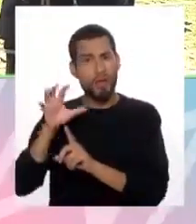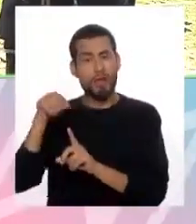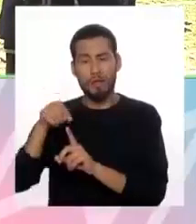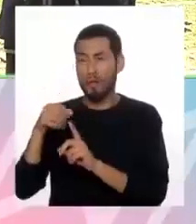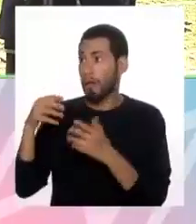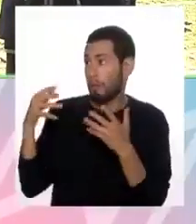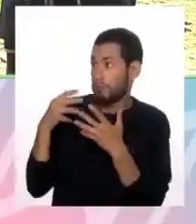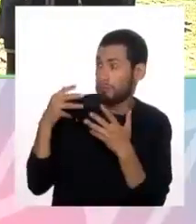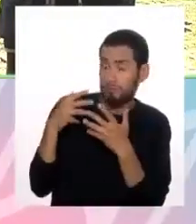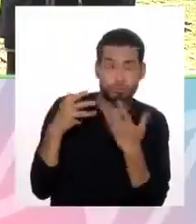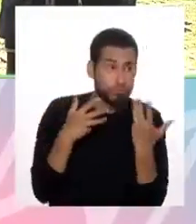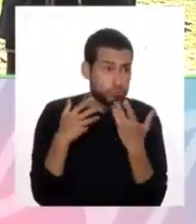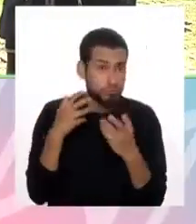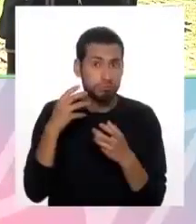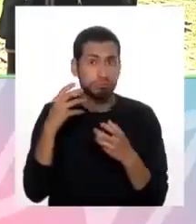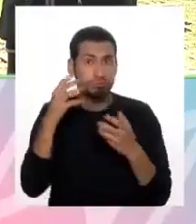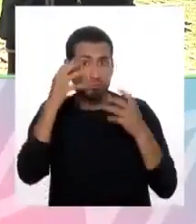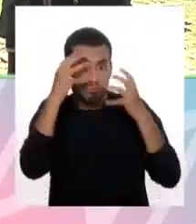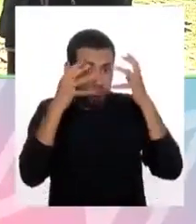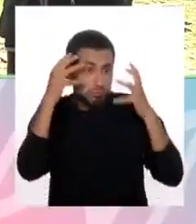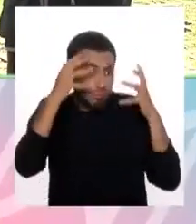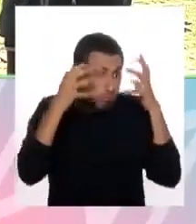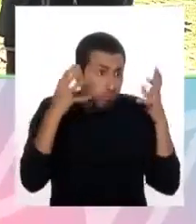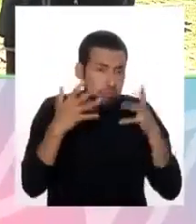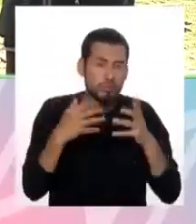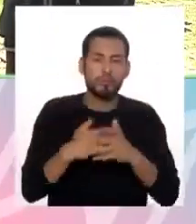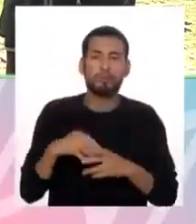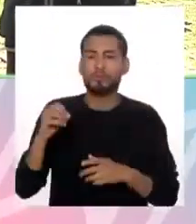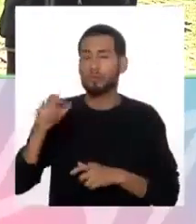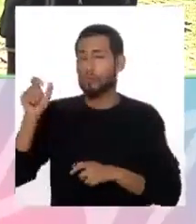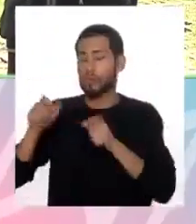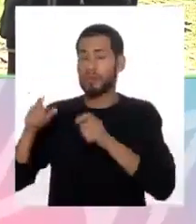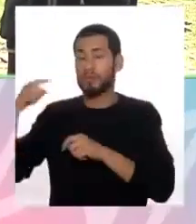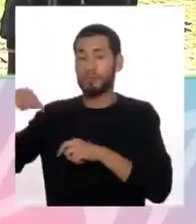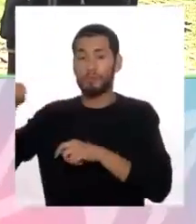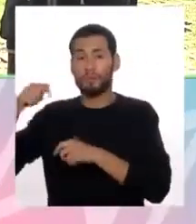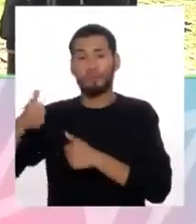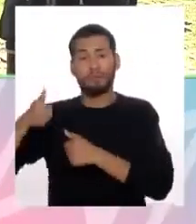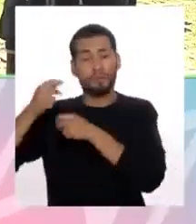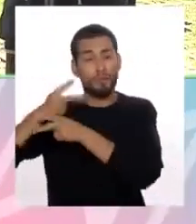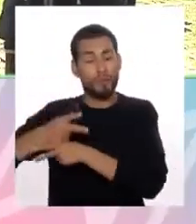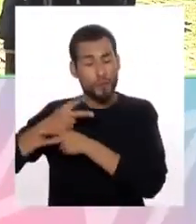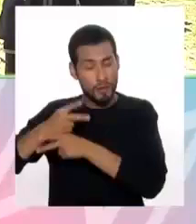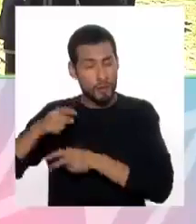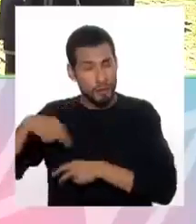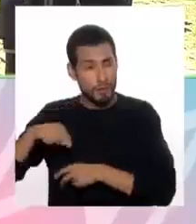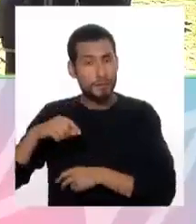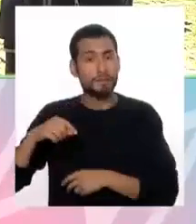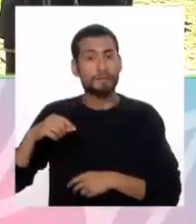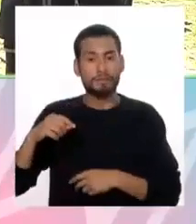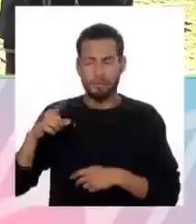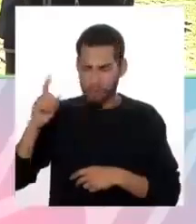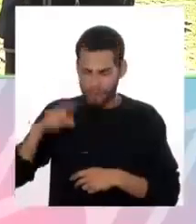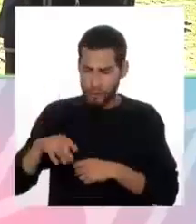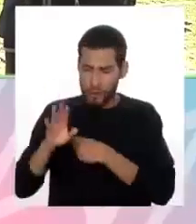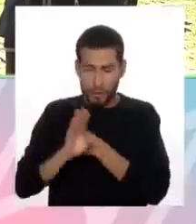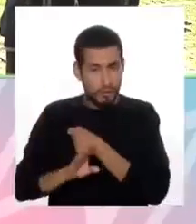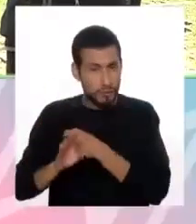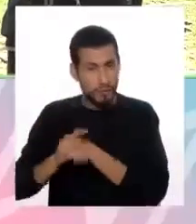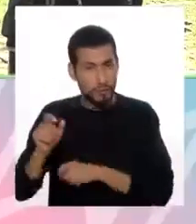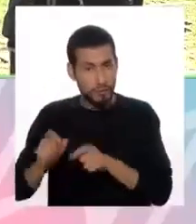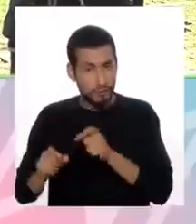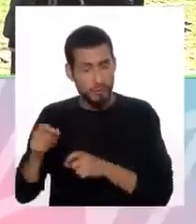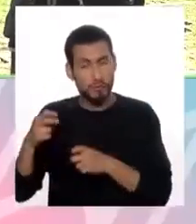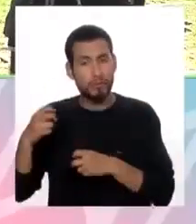asustan, tienen problemas incluso de ansiedad, o los cuidadores, ¿no? Que tienen que de repente tener este, proteger a las personas